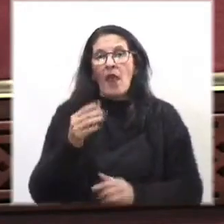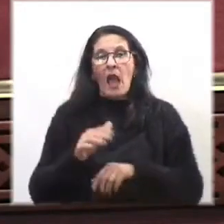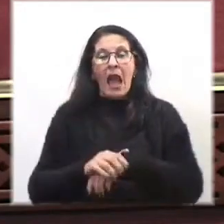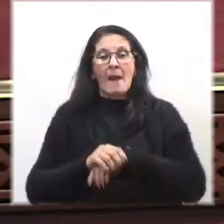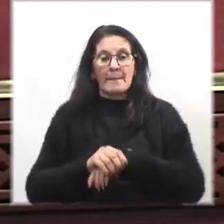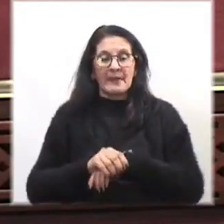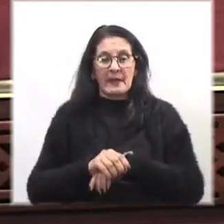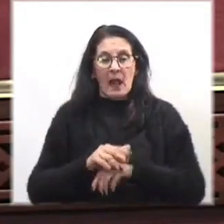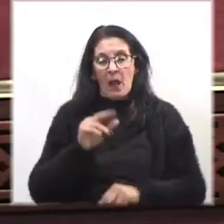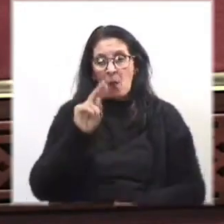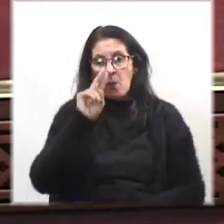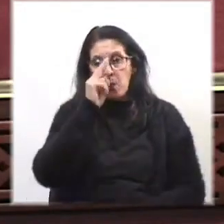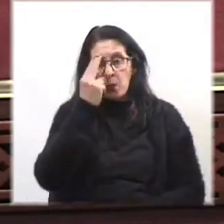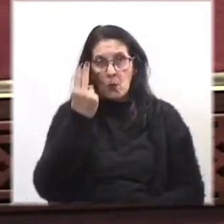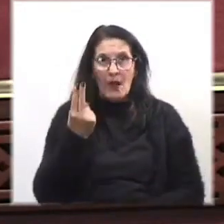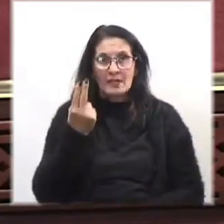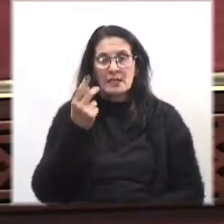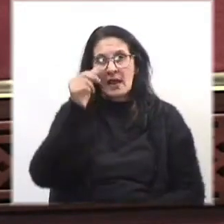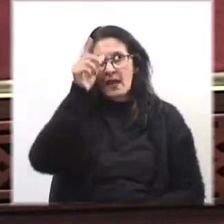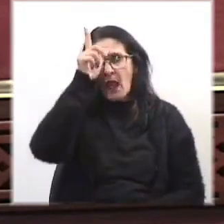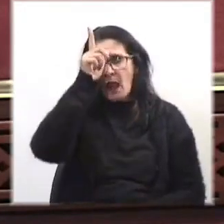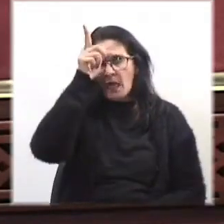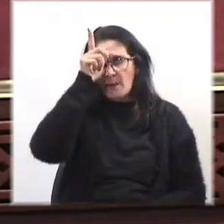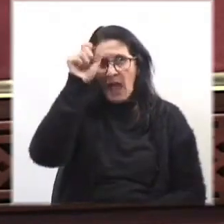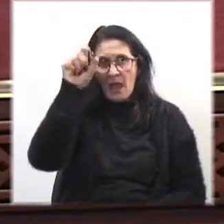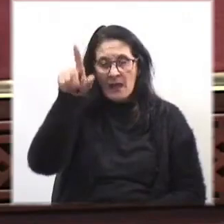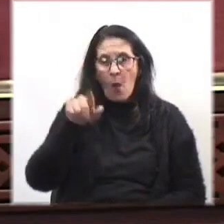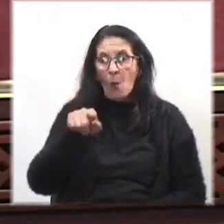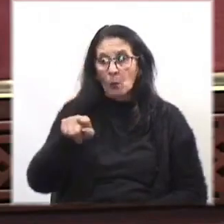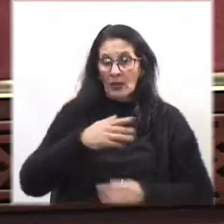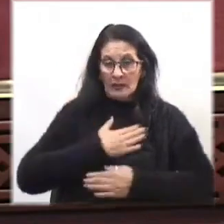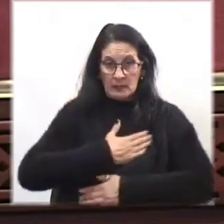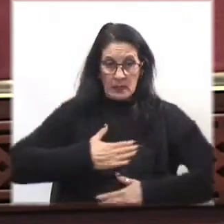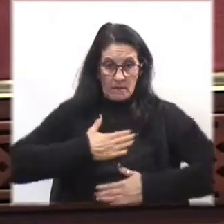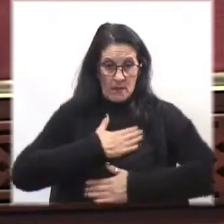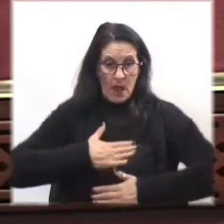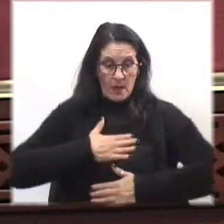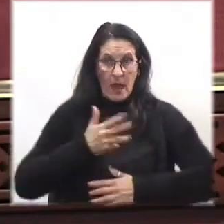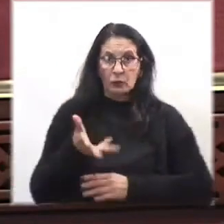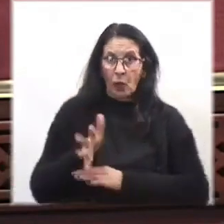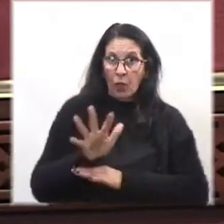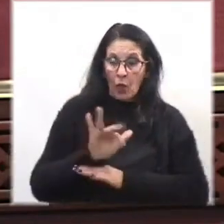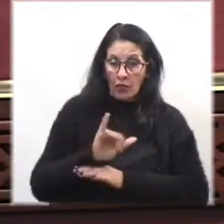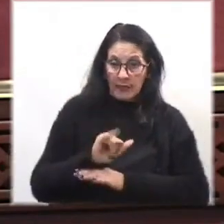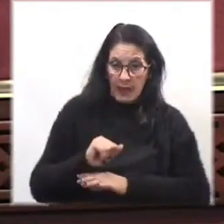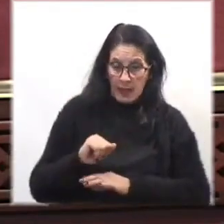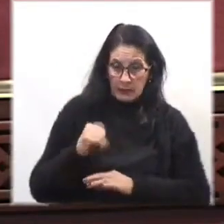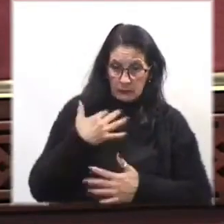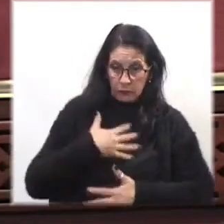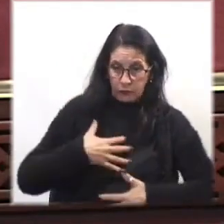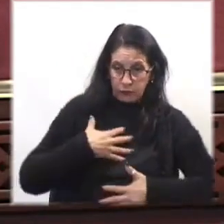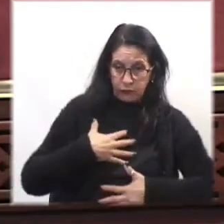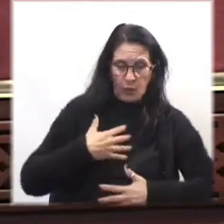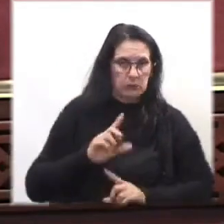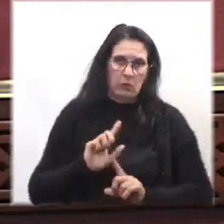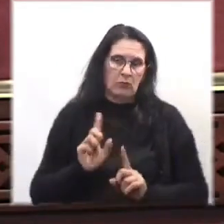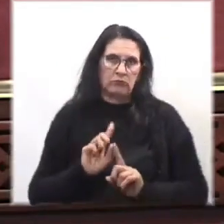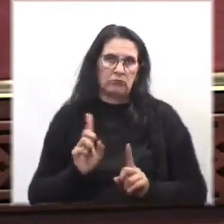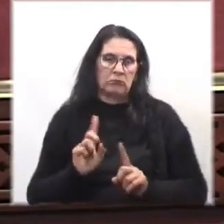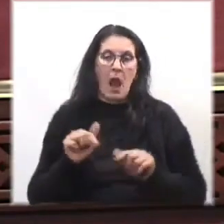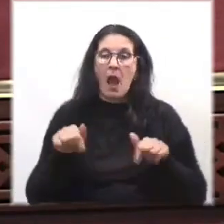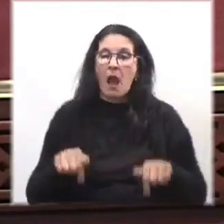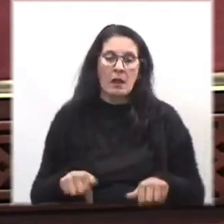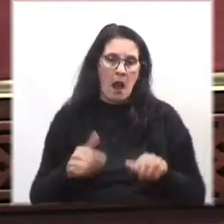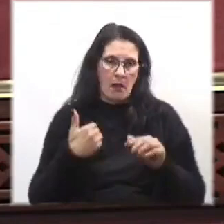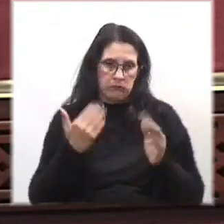Alemania, ¿usted se baña todos los días? No, acá no